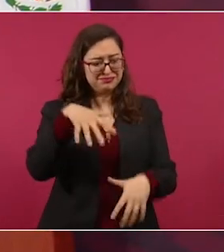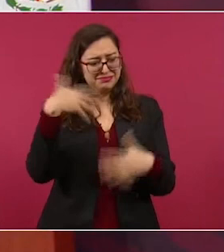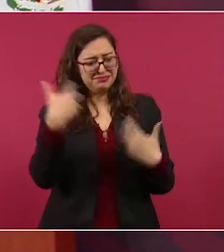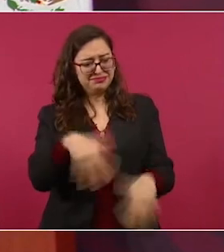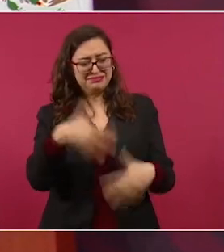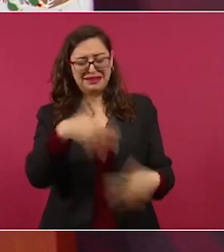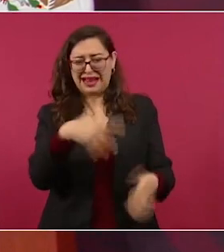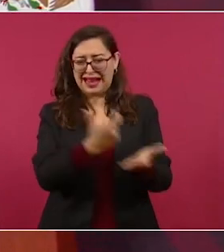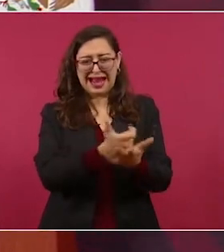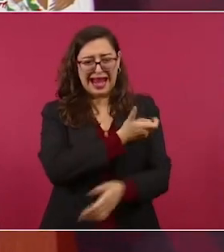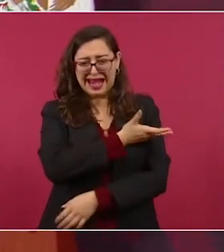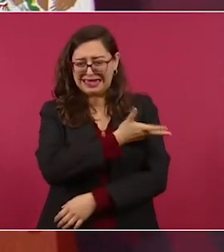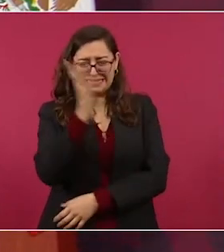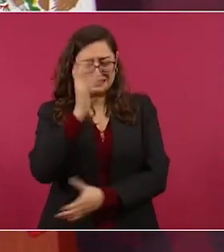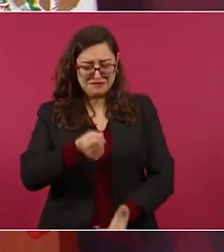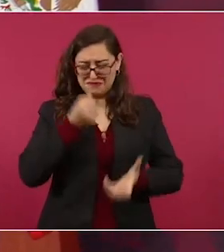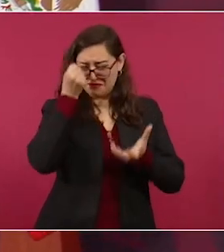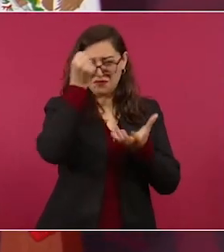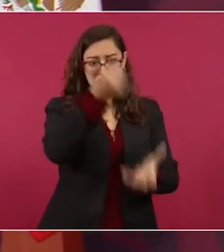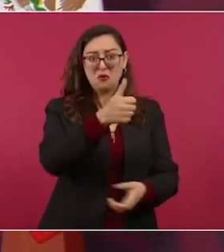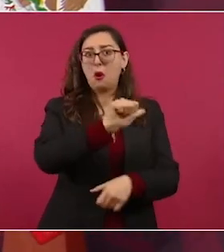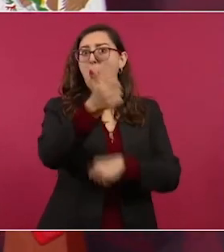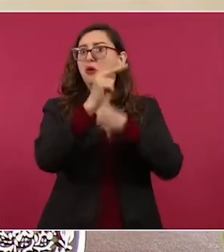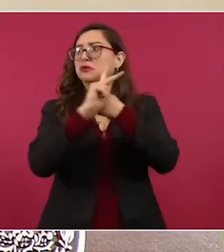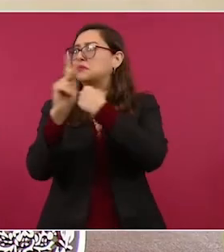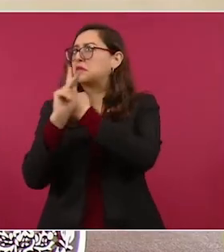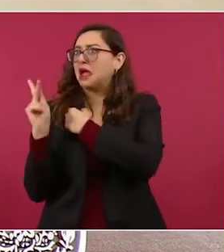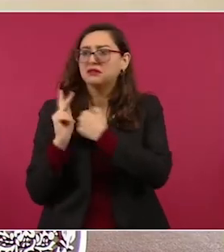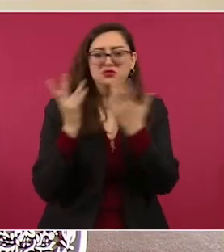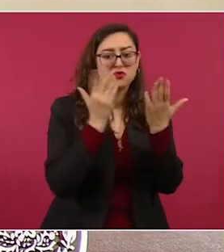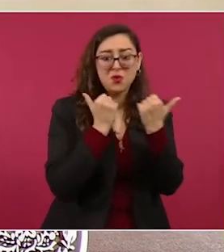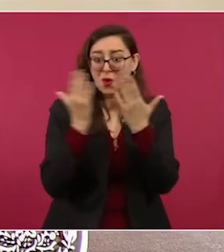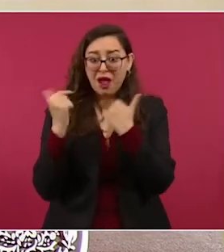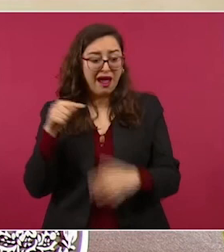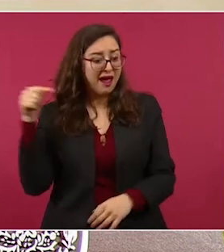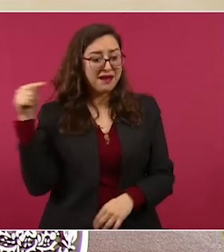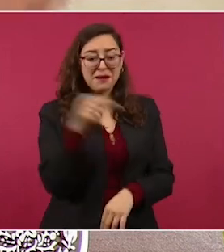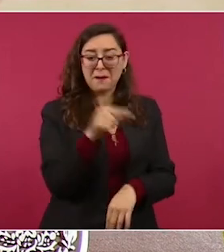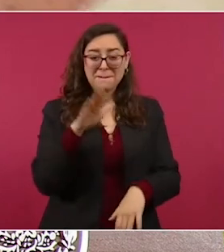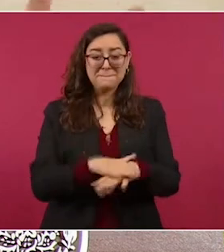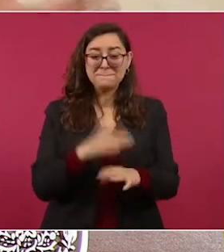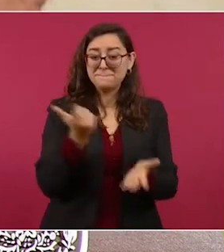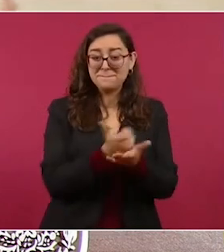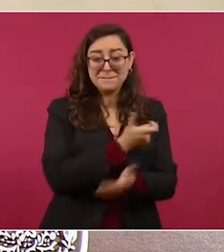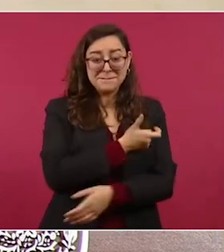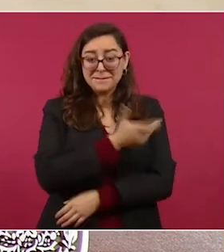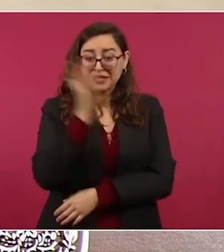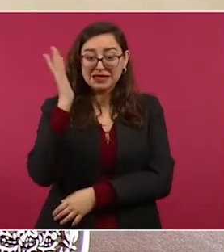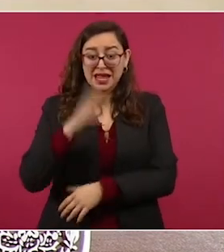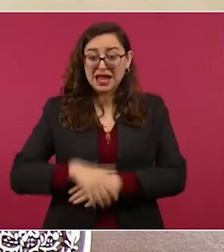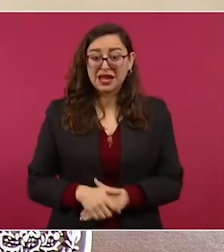organismo en el mundo, porque engañaron a muchos